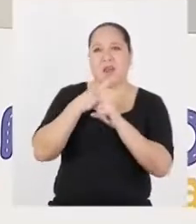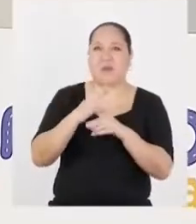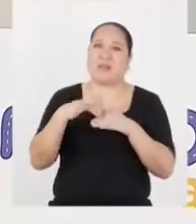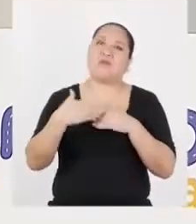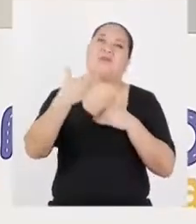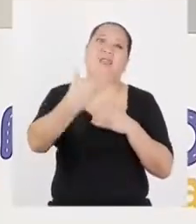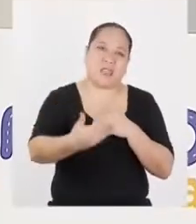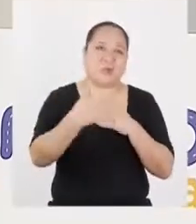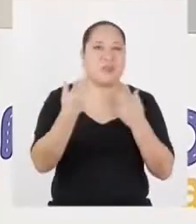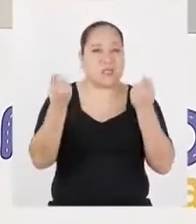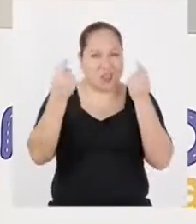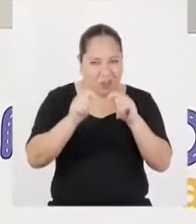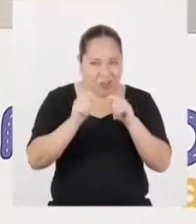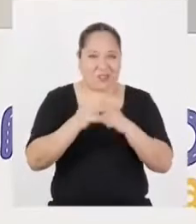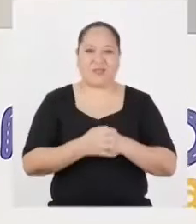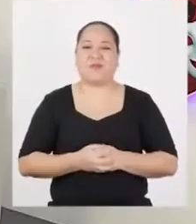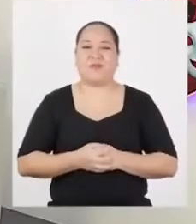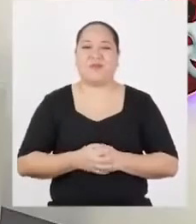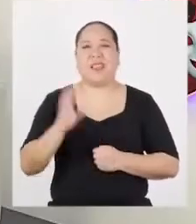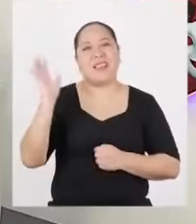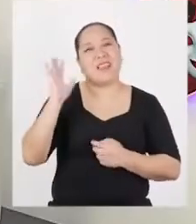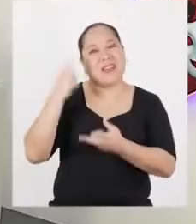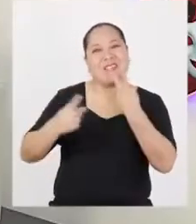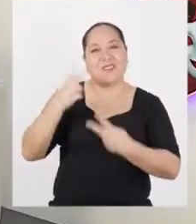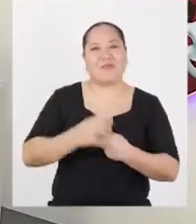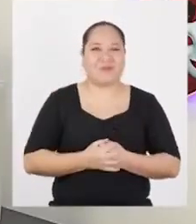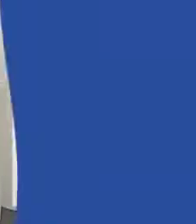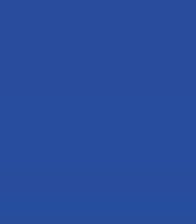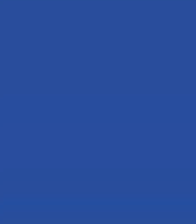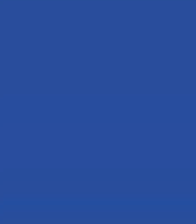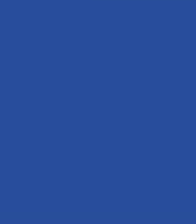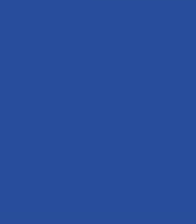tendremos que dejarla para después del intermedio. Ya volvemos.